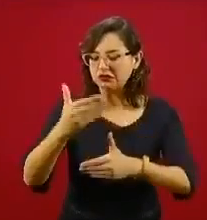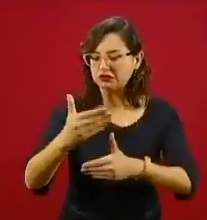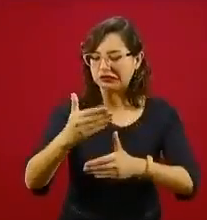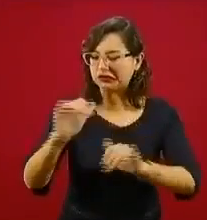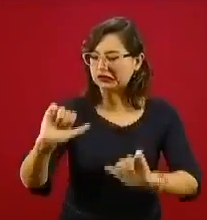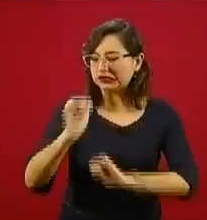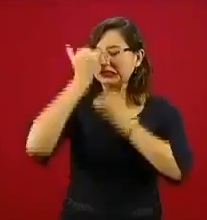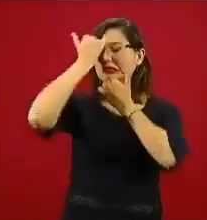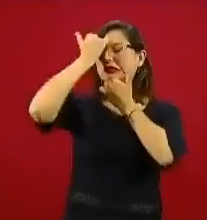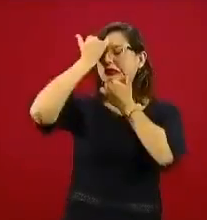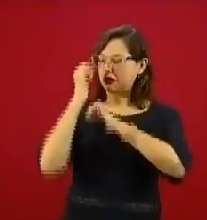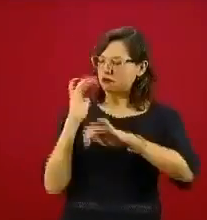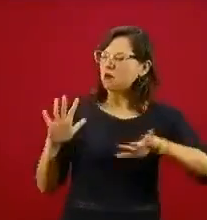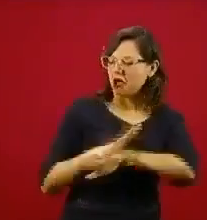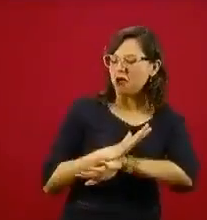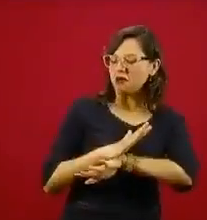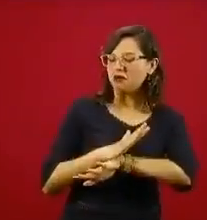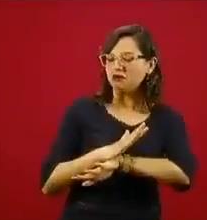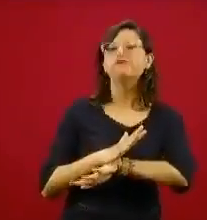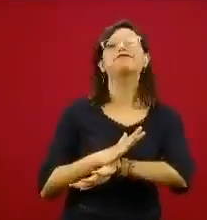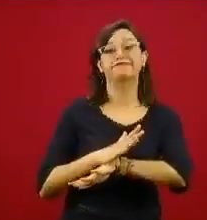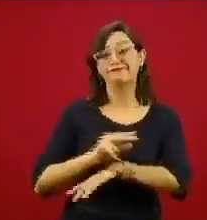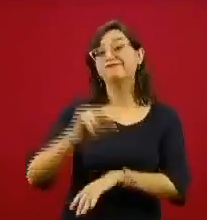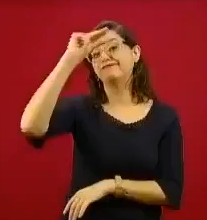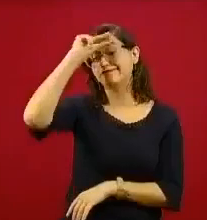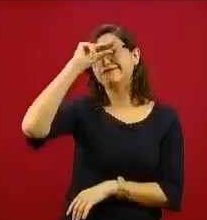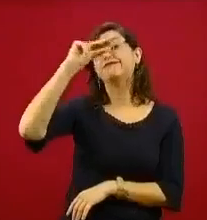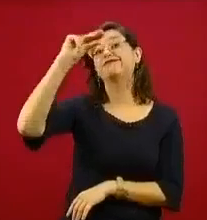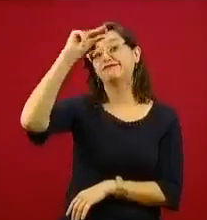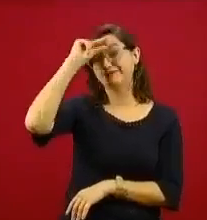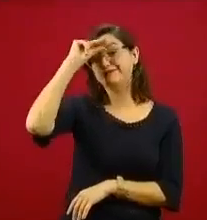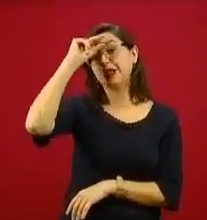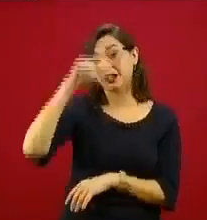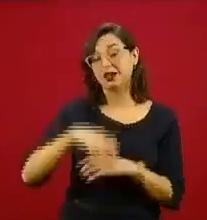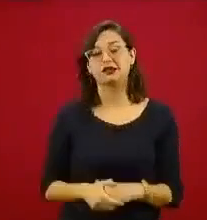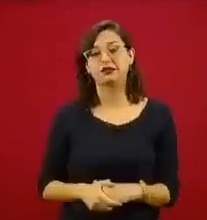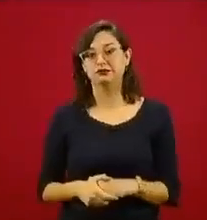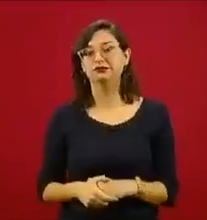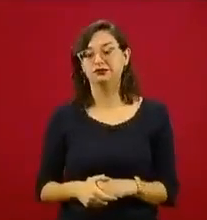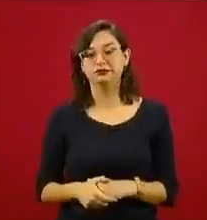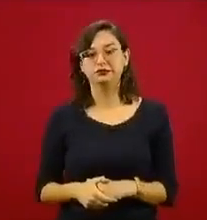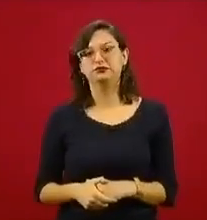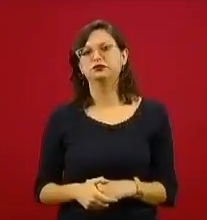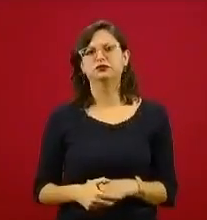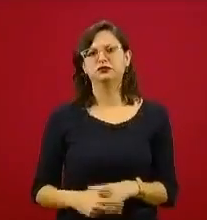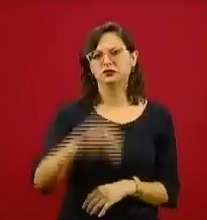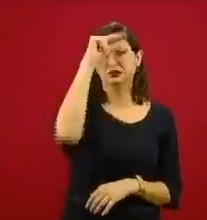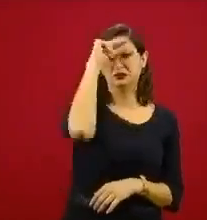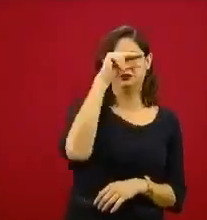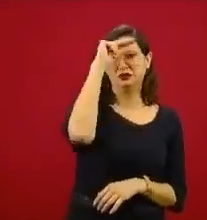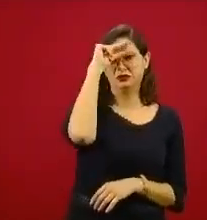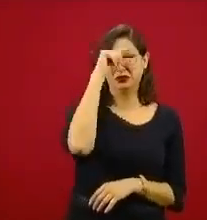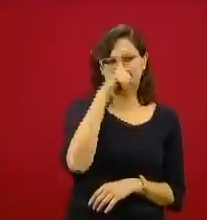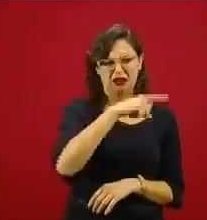rectificar. No es de gente inteligente el regodearnos